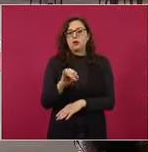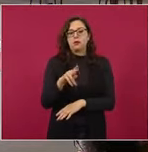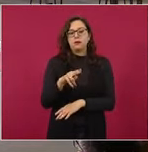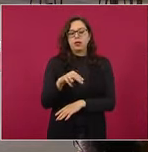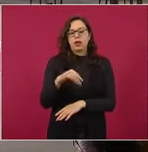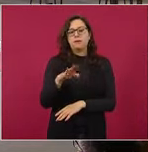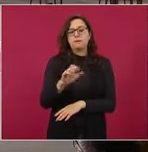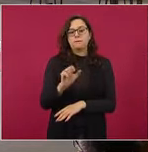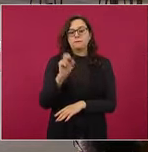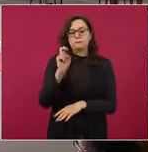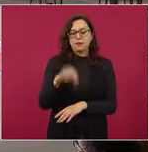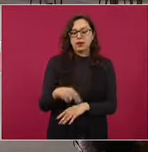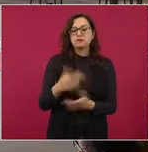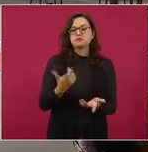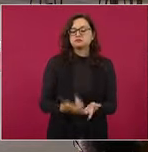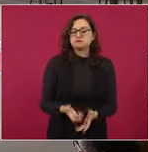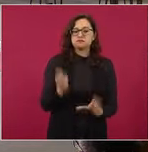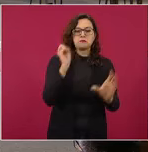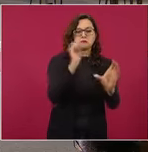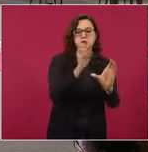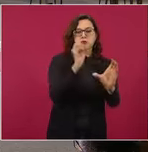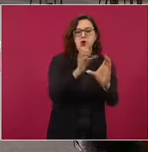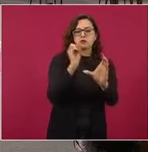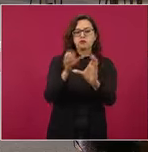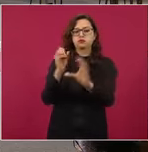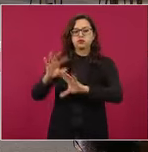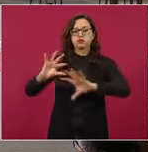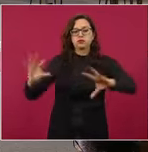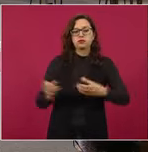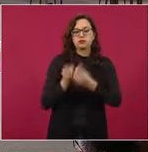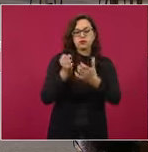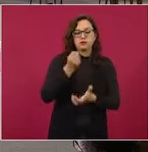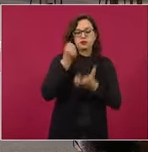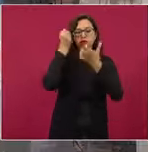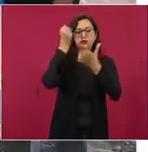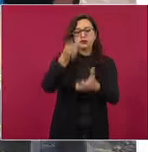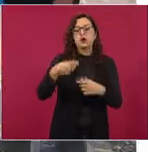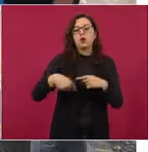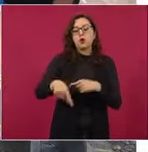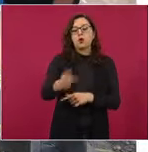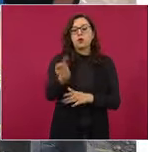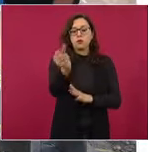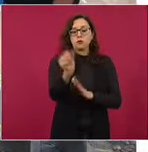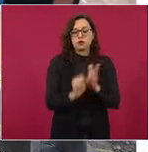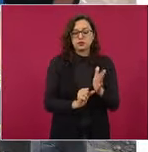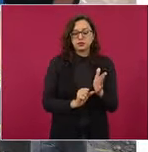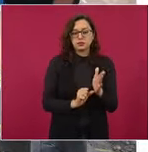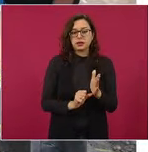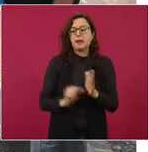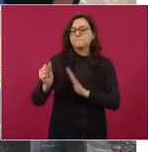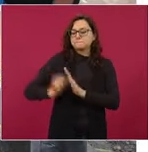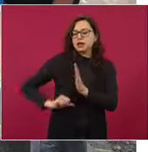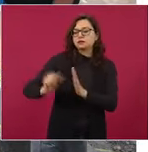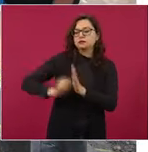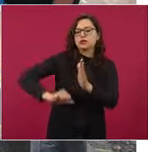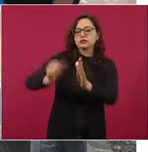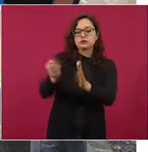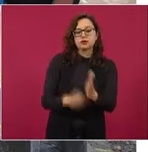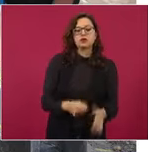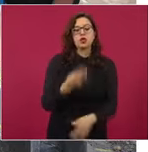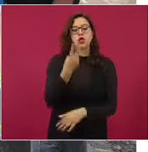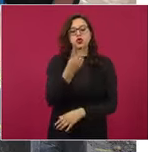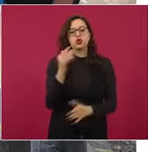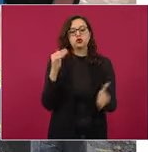manera que será una dispersión bancaria con una inversión de este mes, porque Sembrando Vida Paga mensual, de dos mil